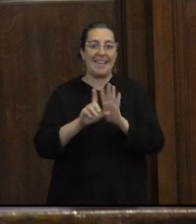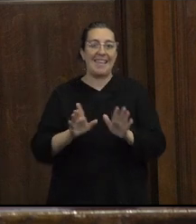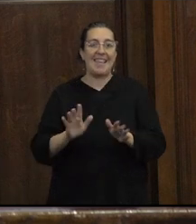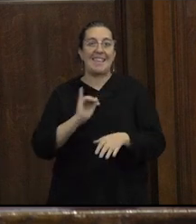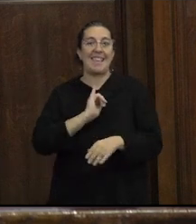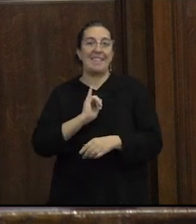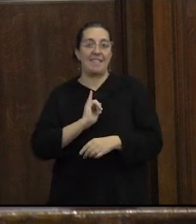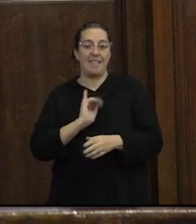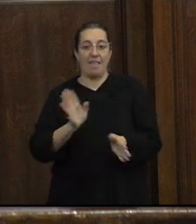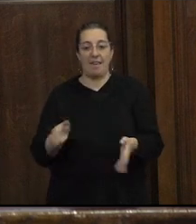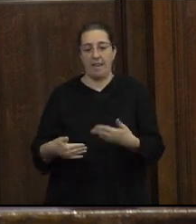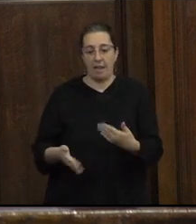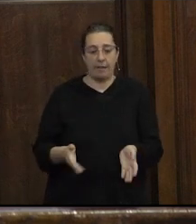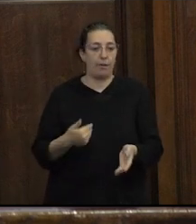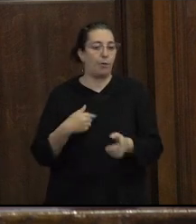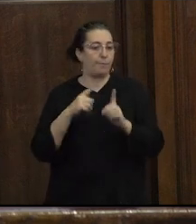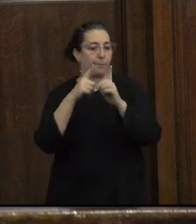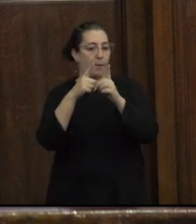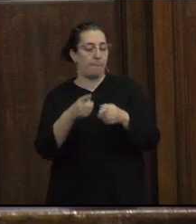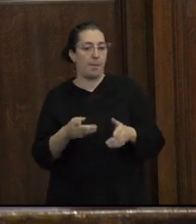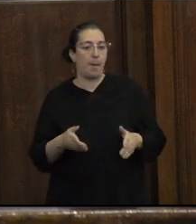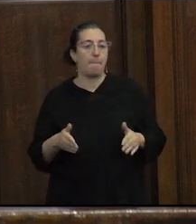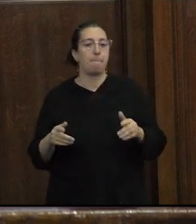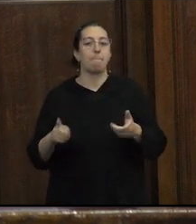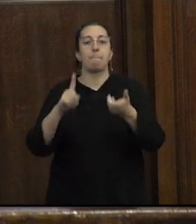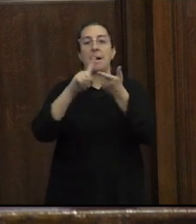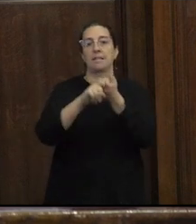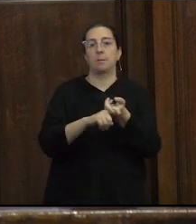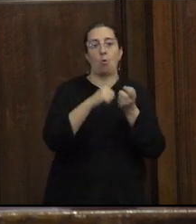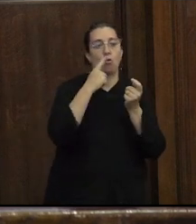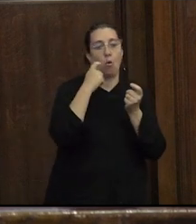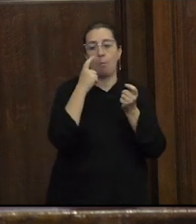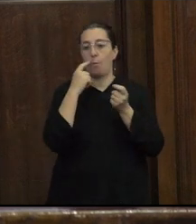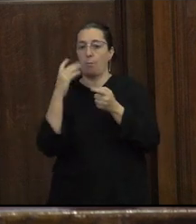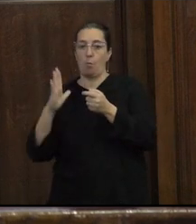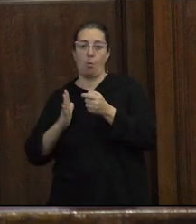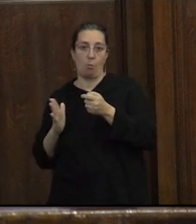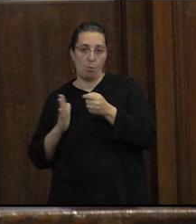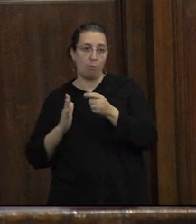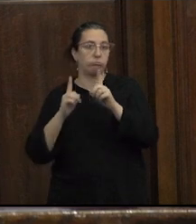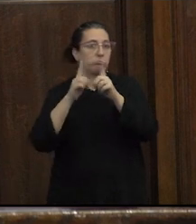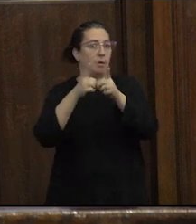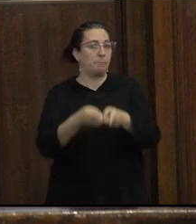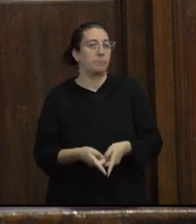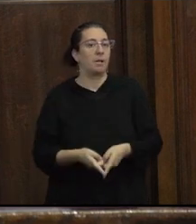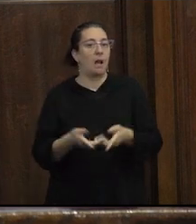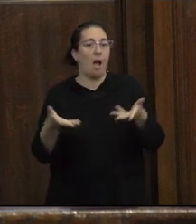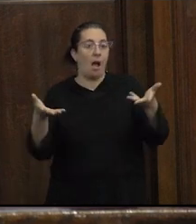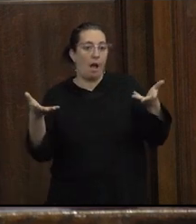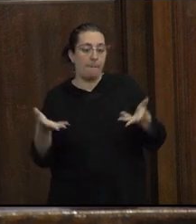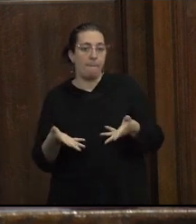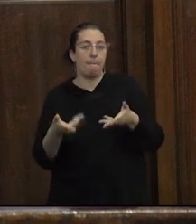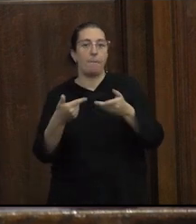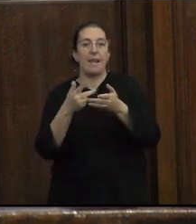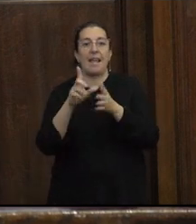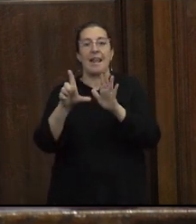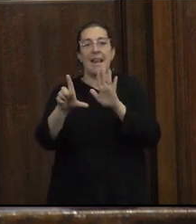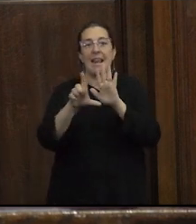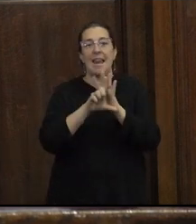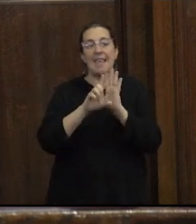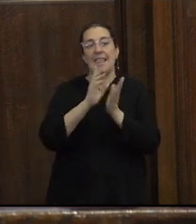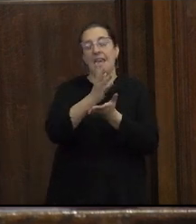igualitario de educación sexual integral y más recientemente la ley de interrupción voluntaria del embarazo